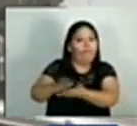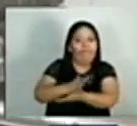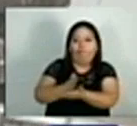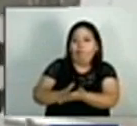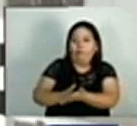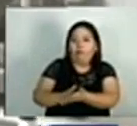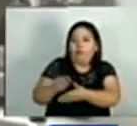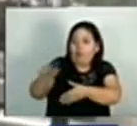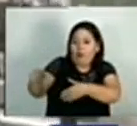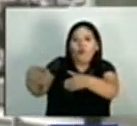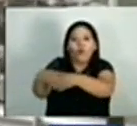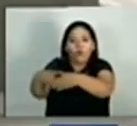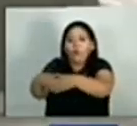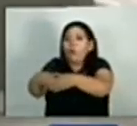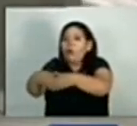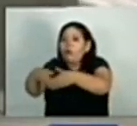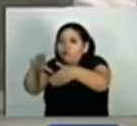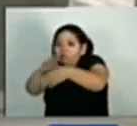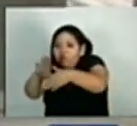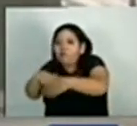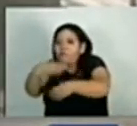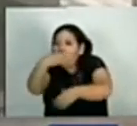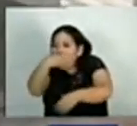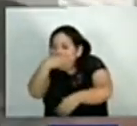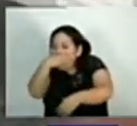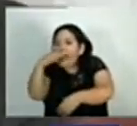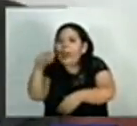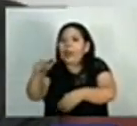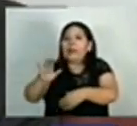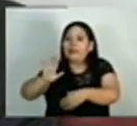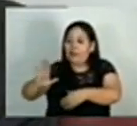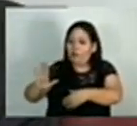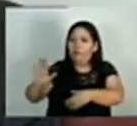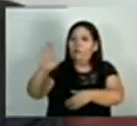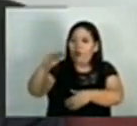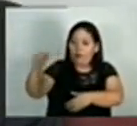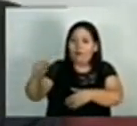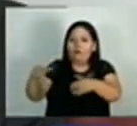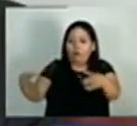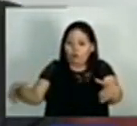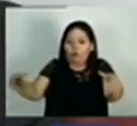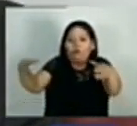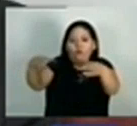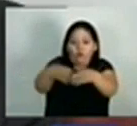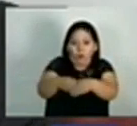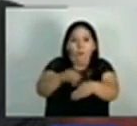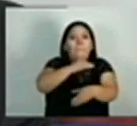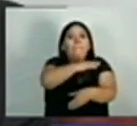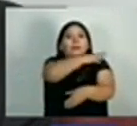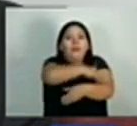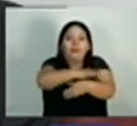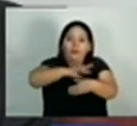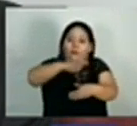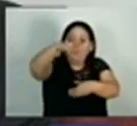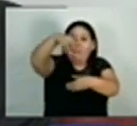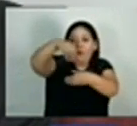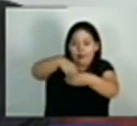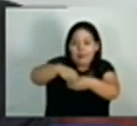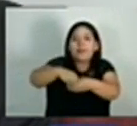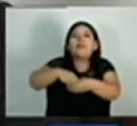Pero Jamás, al fin y al cabo, es parte del pueblo palestino, es parte de este tejido social y político de